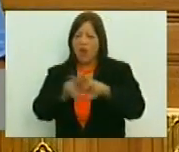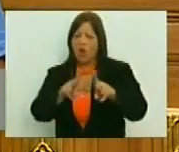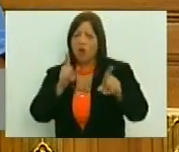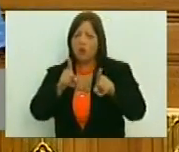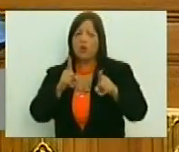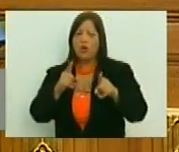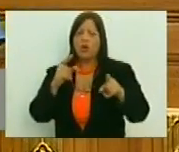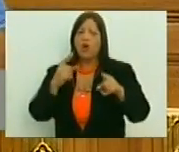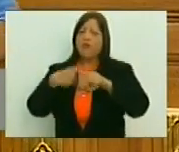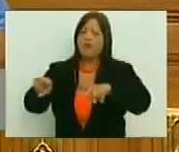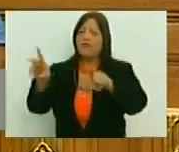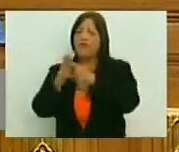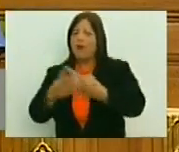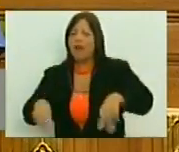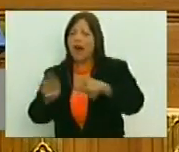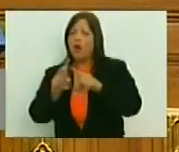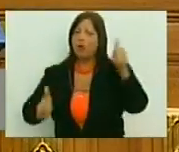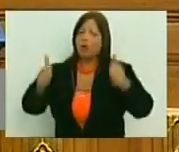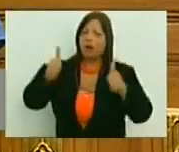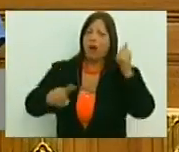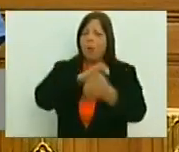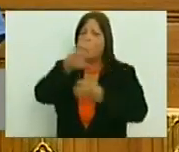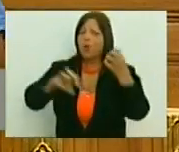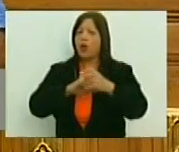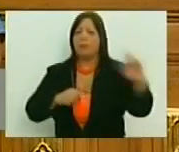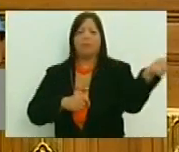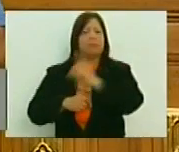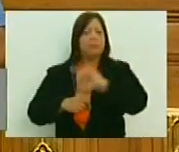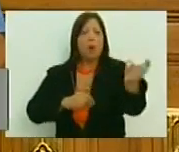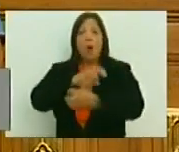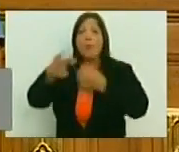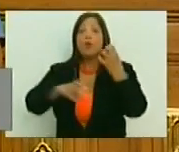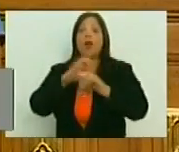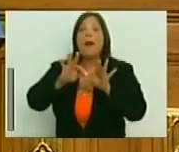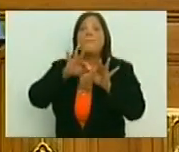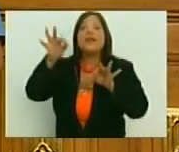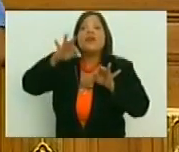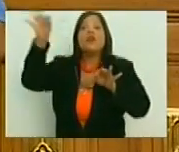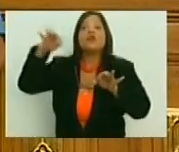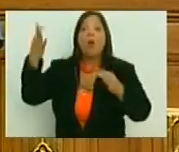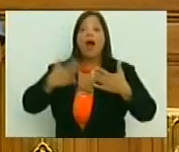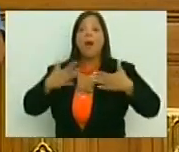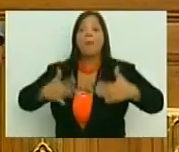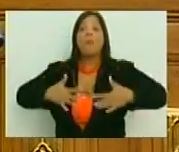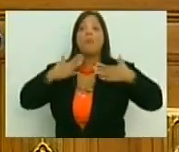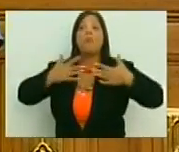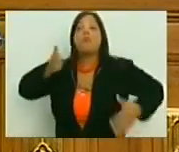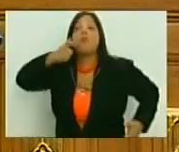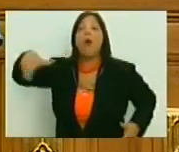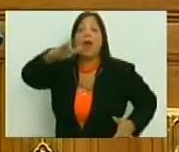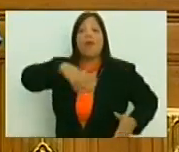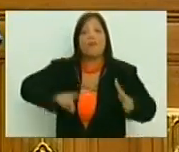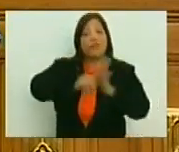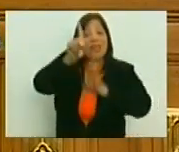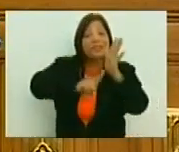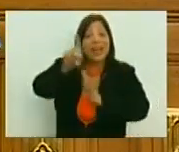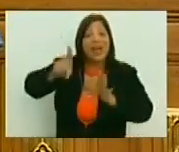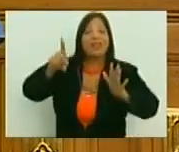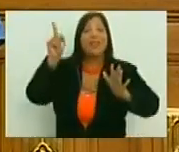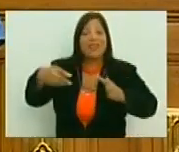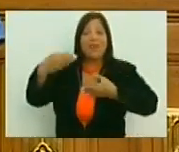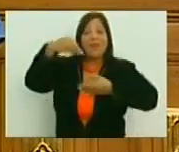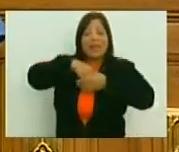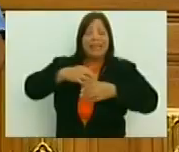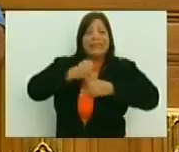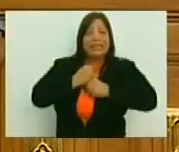y hay otro que te transmite otros valores, ese no es el problema, el problema es la espiritualidad, que como pueblo, nosotros tenemos que tener aquí,